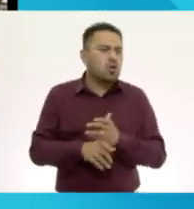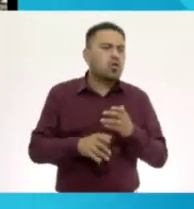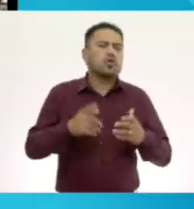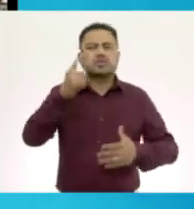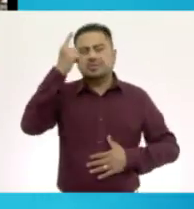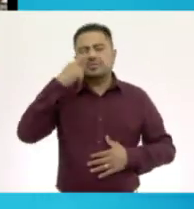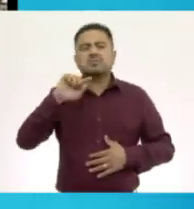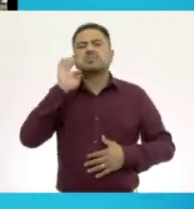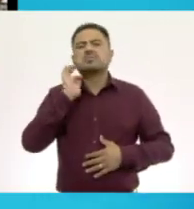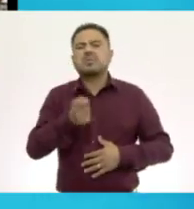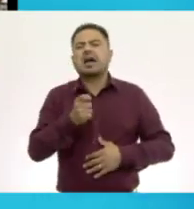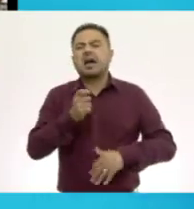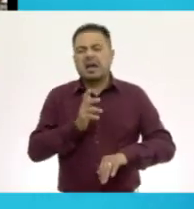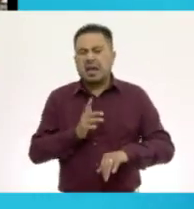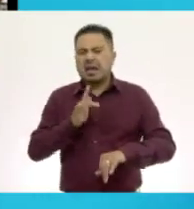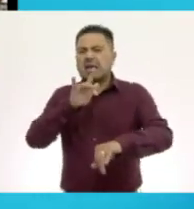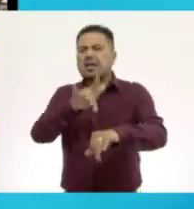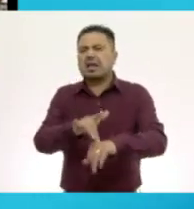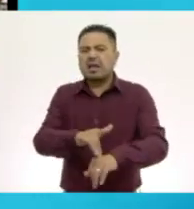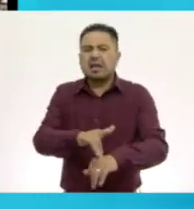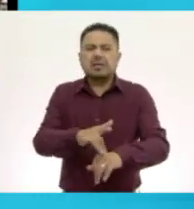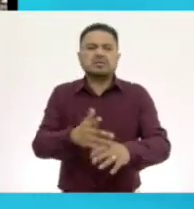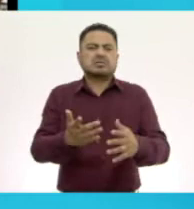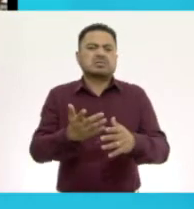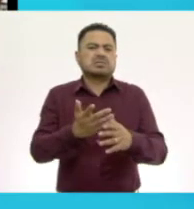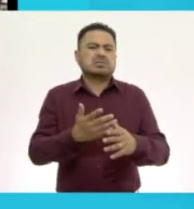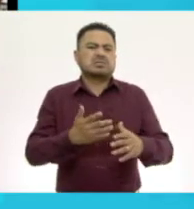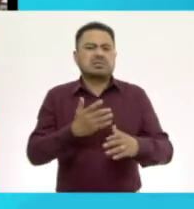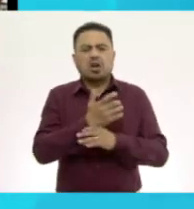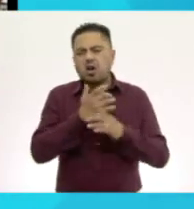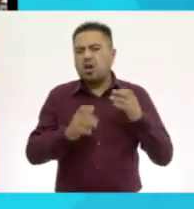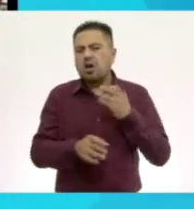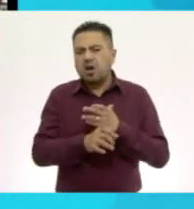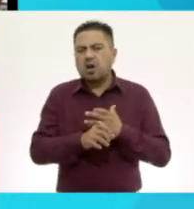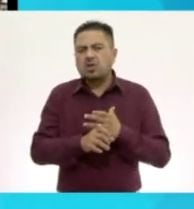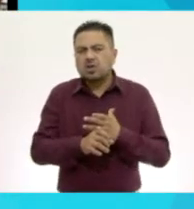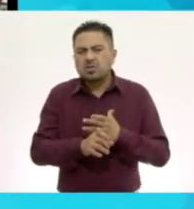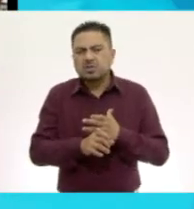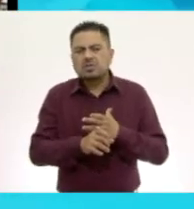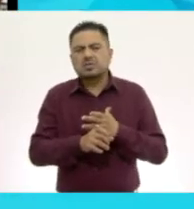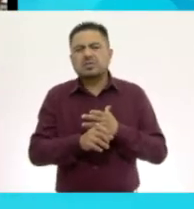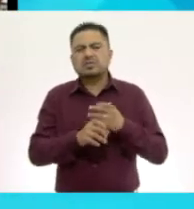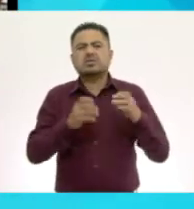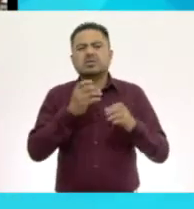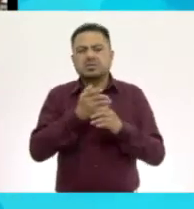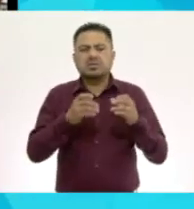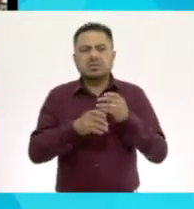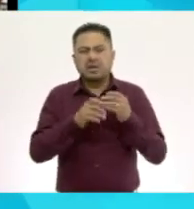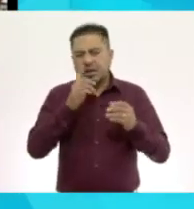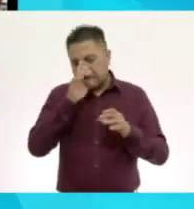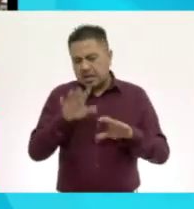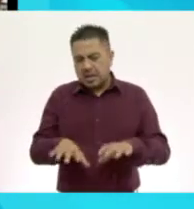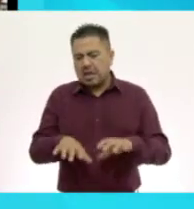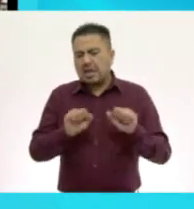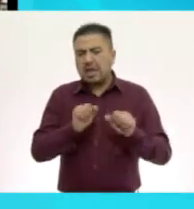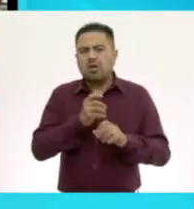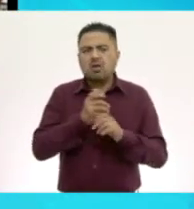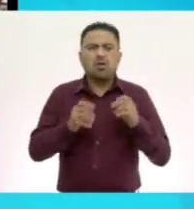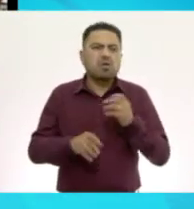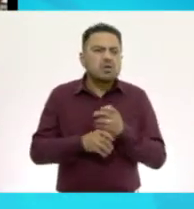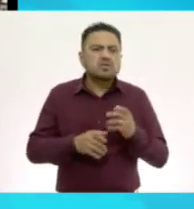para tocar cosas, para agarrar cosas.